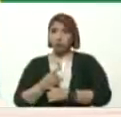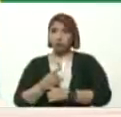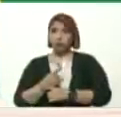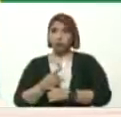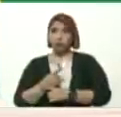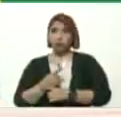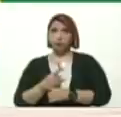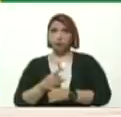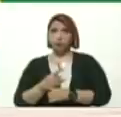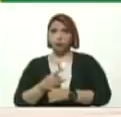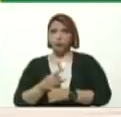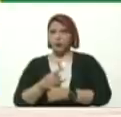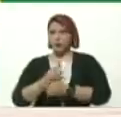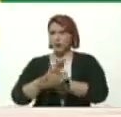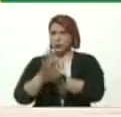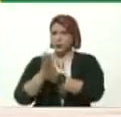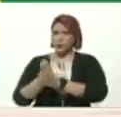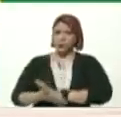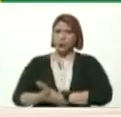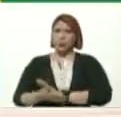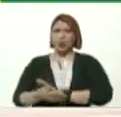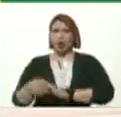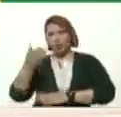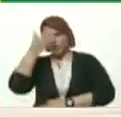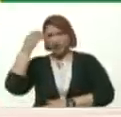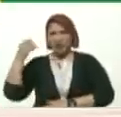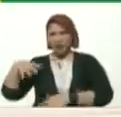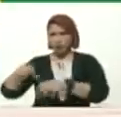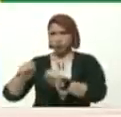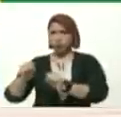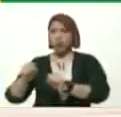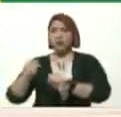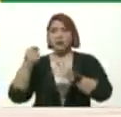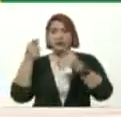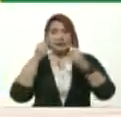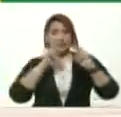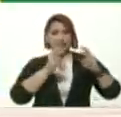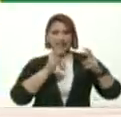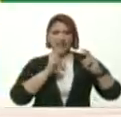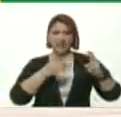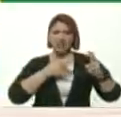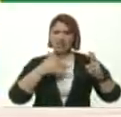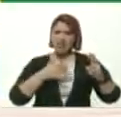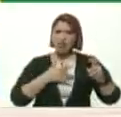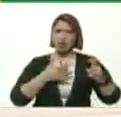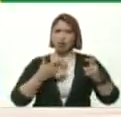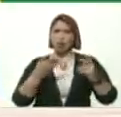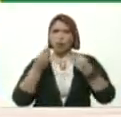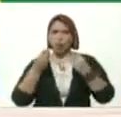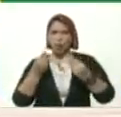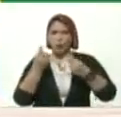Descolonizar Los sentidos Y contenidos De la educación Descolonizar